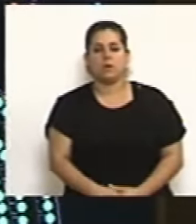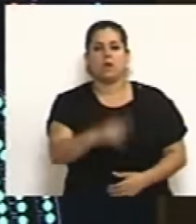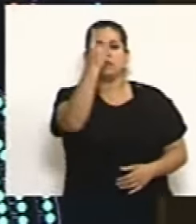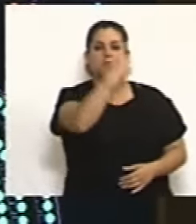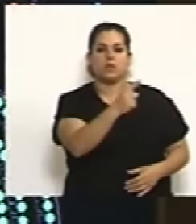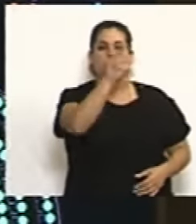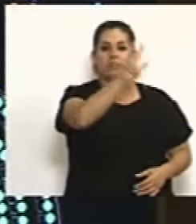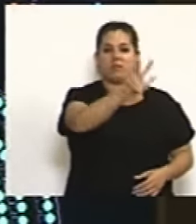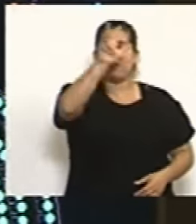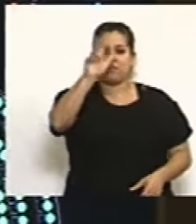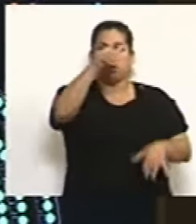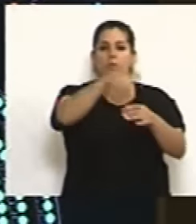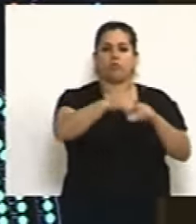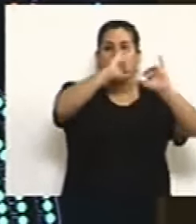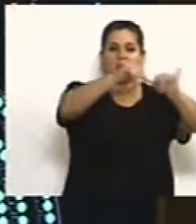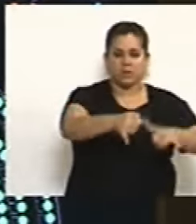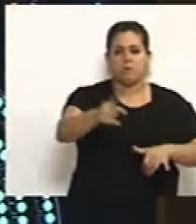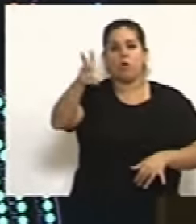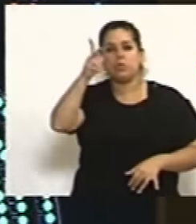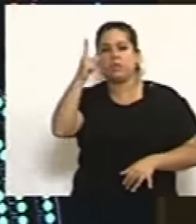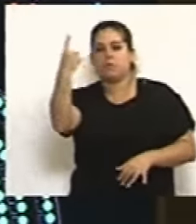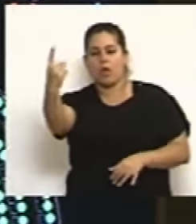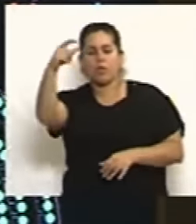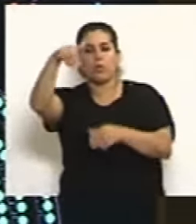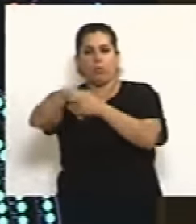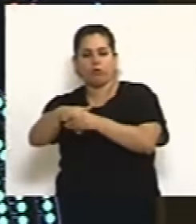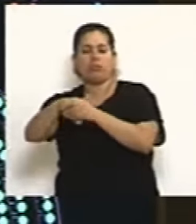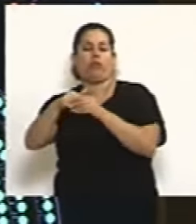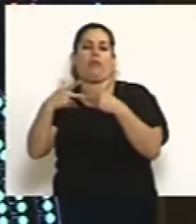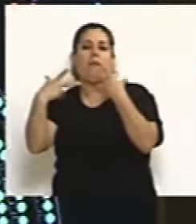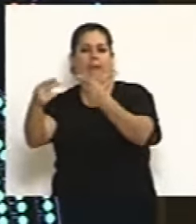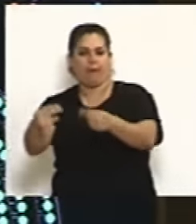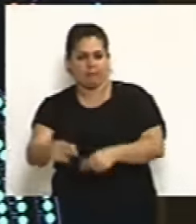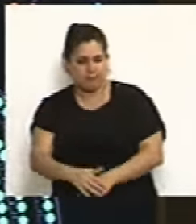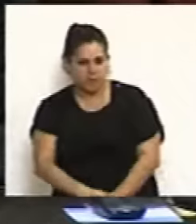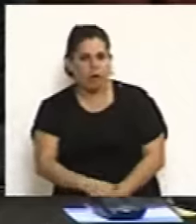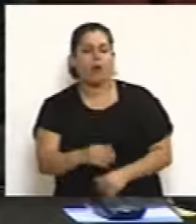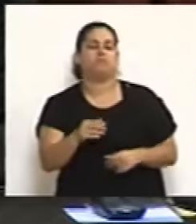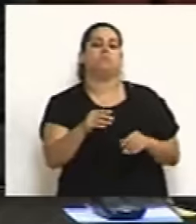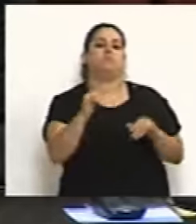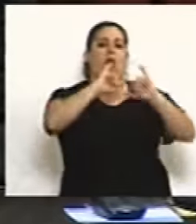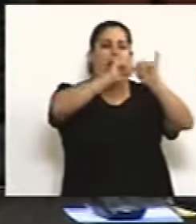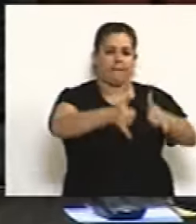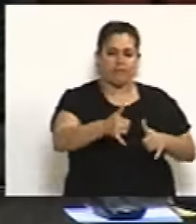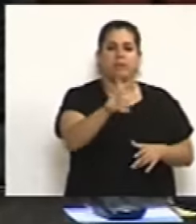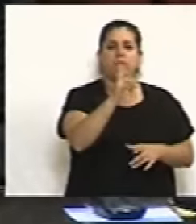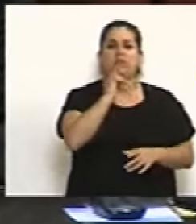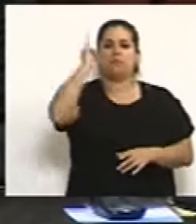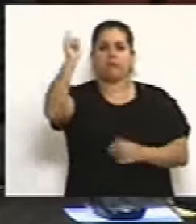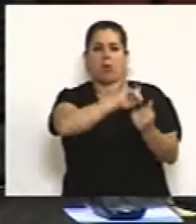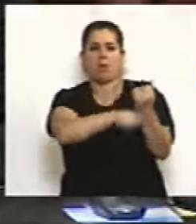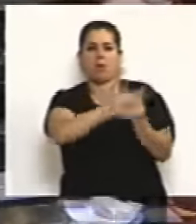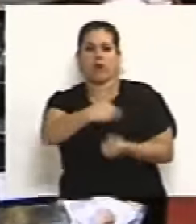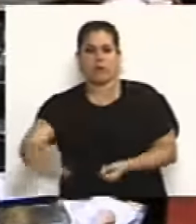133 votos afirmativos, 81 votos negativos. Resulta afirmativa, se comunicará al Poder